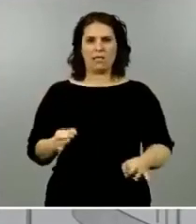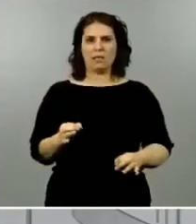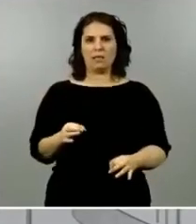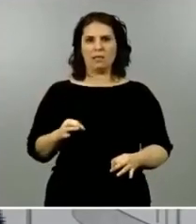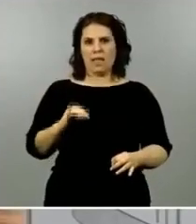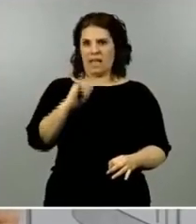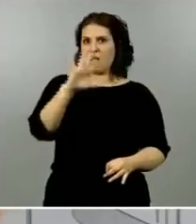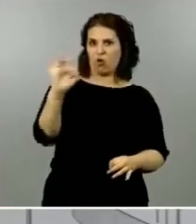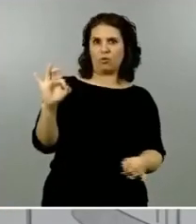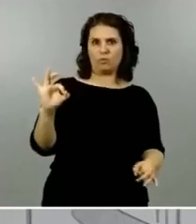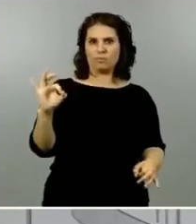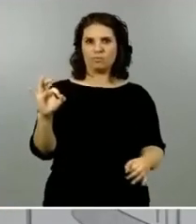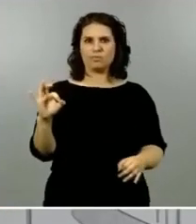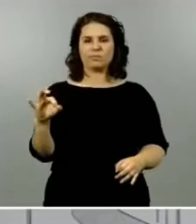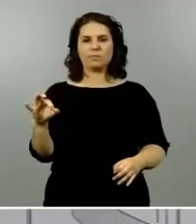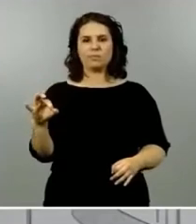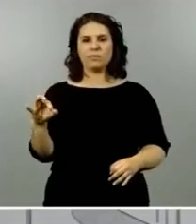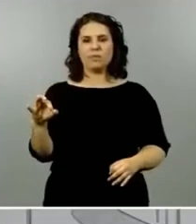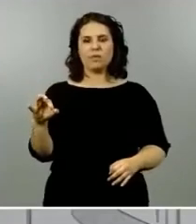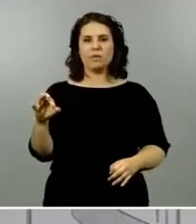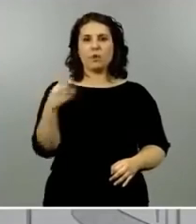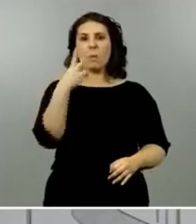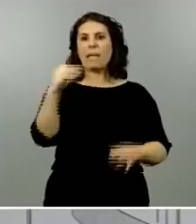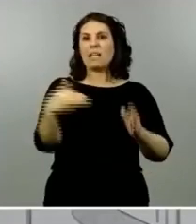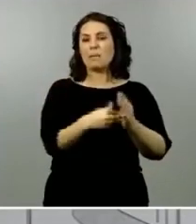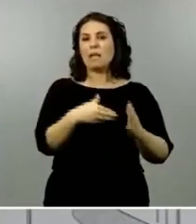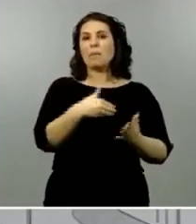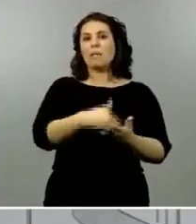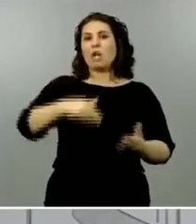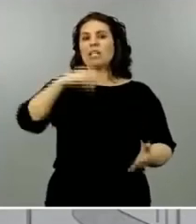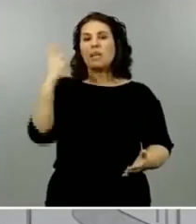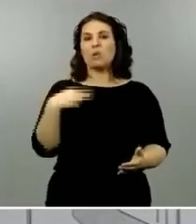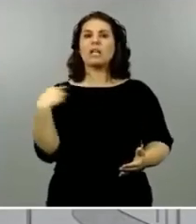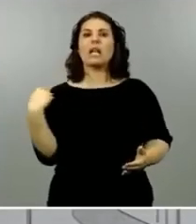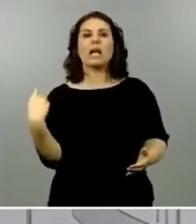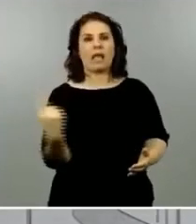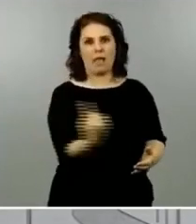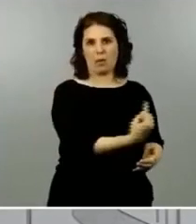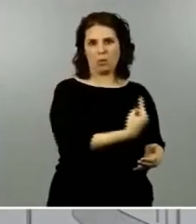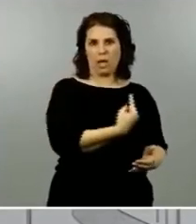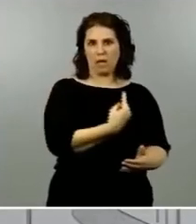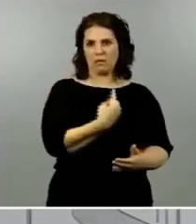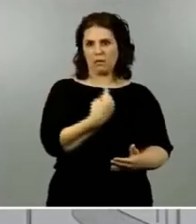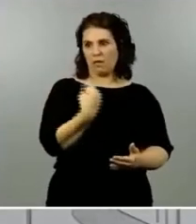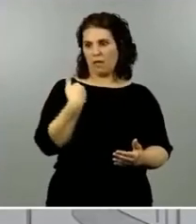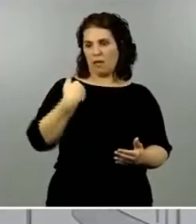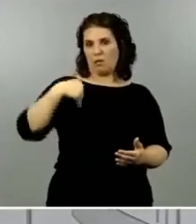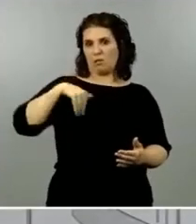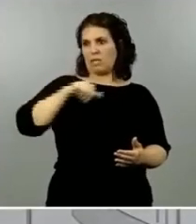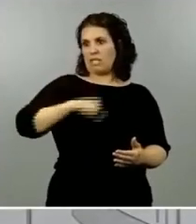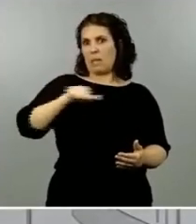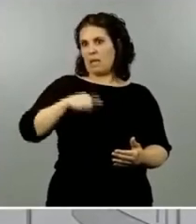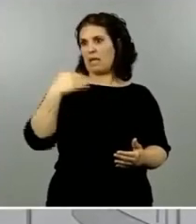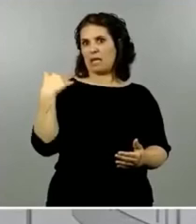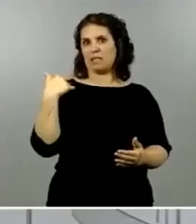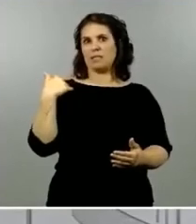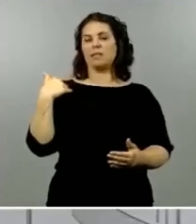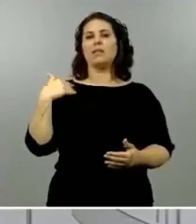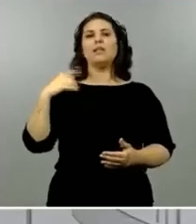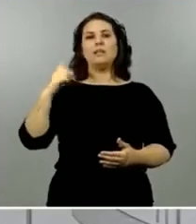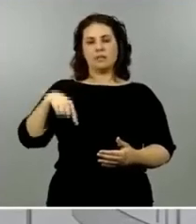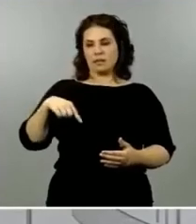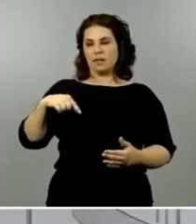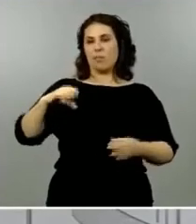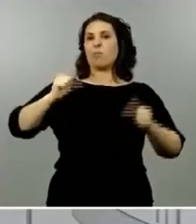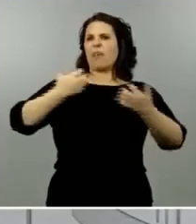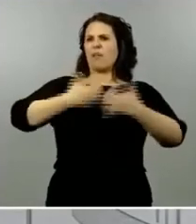que se contabilizan por 20.000 millones de euros cada una de ellas a lo largo de estas semanas hemos puesto en marcha otras 25.000 me